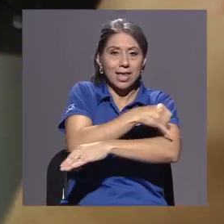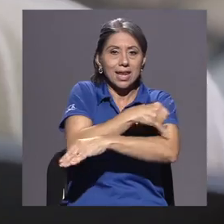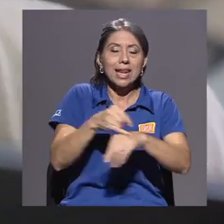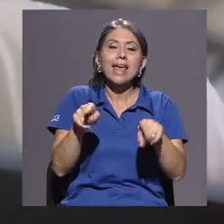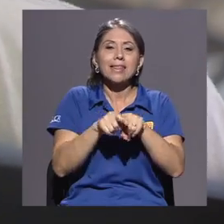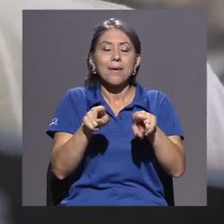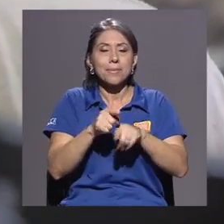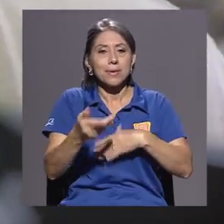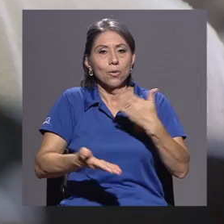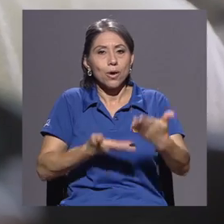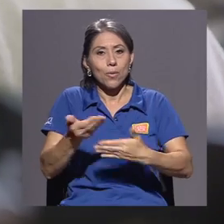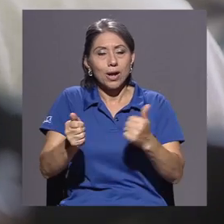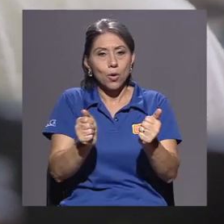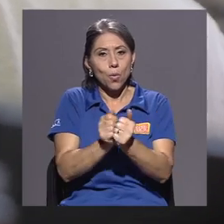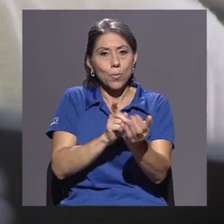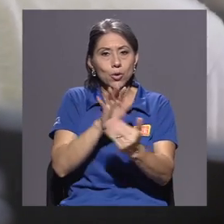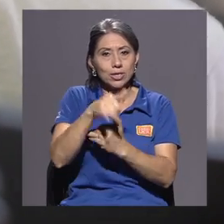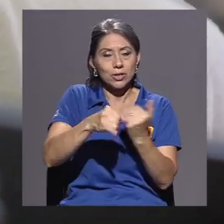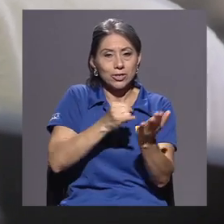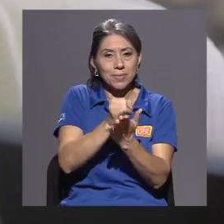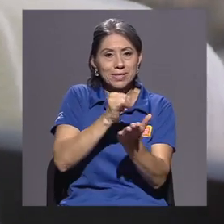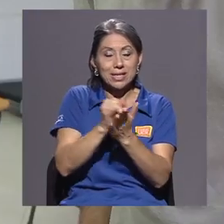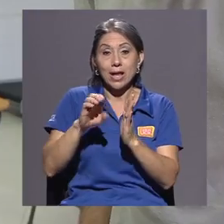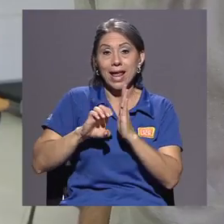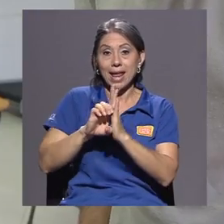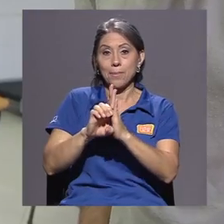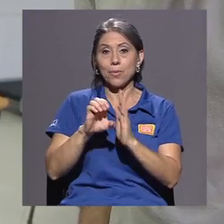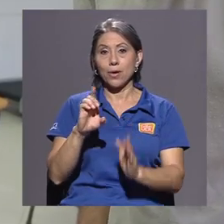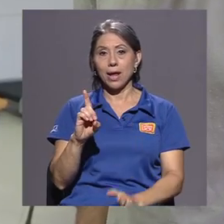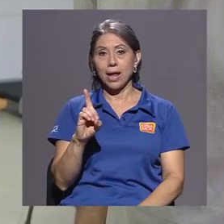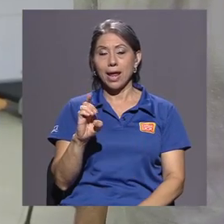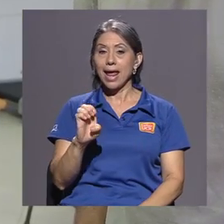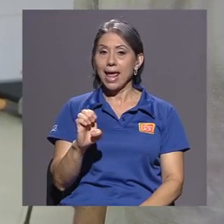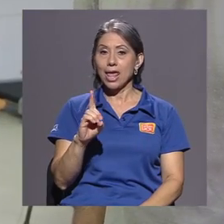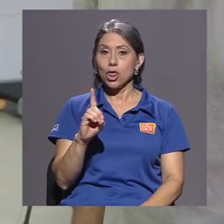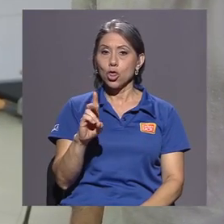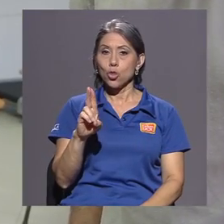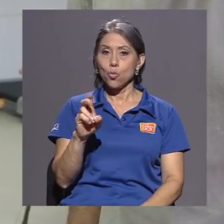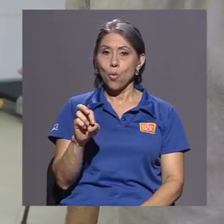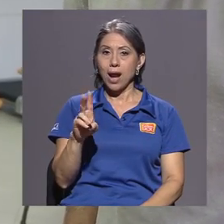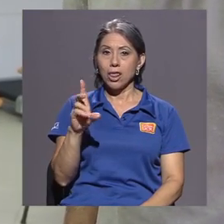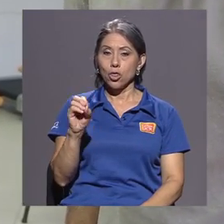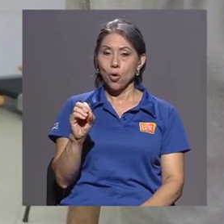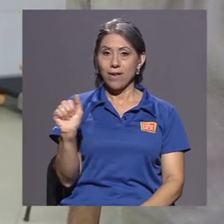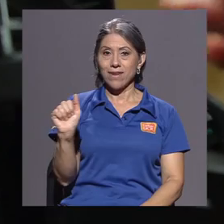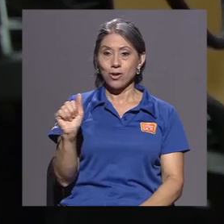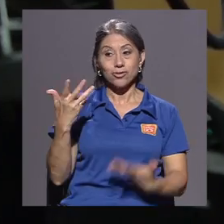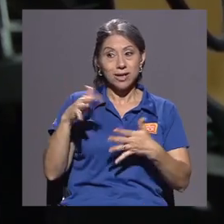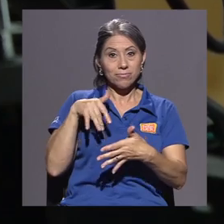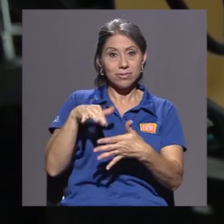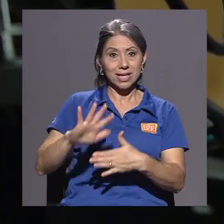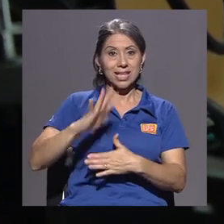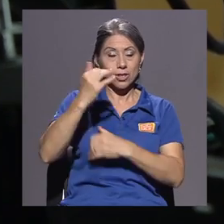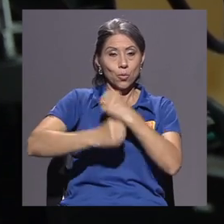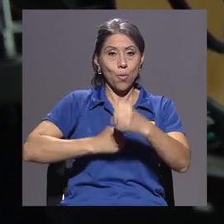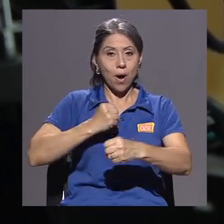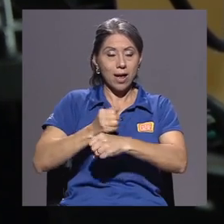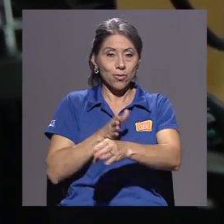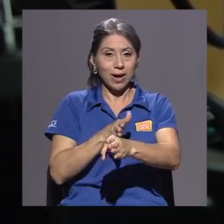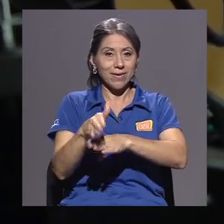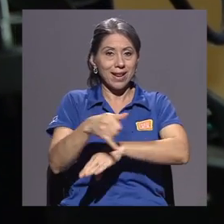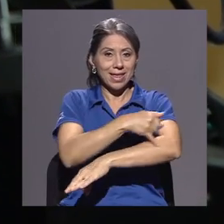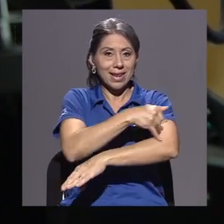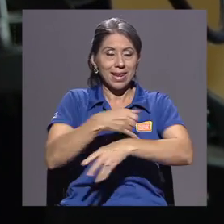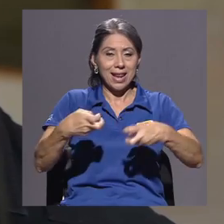proyectos de investigación. Este es el caso de Eduardo Alfaro, quien cursa el quinto año de la carrera de ingeniería eléctrica.